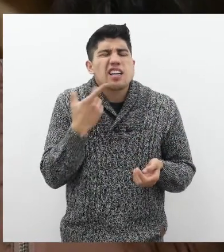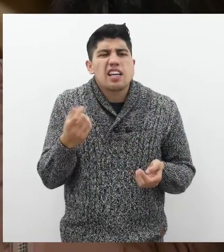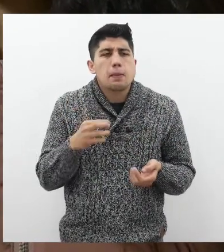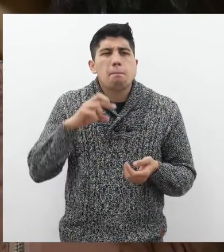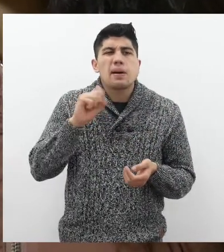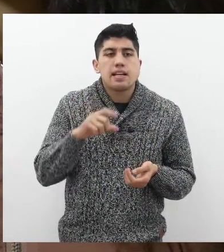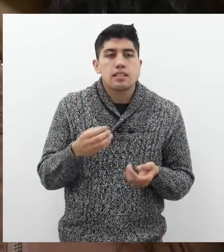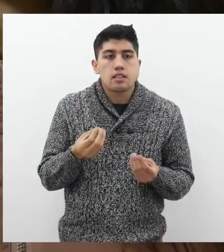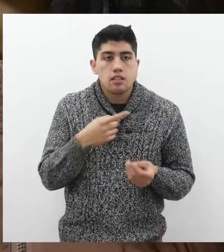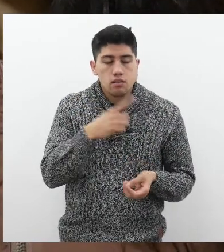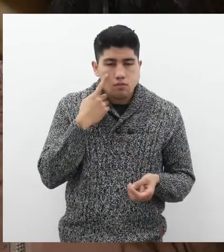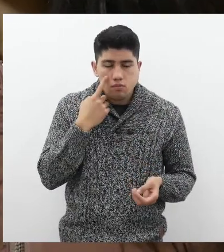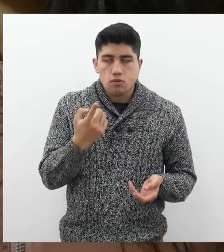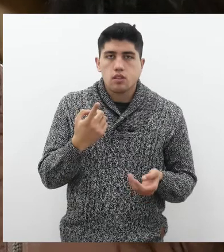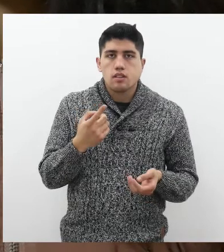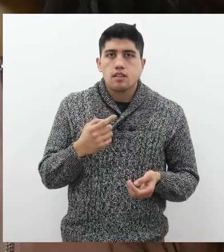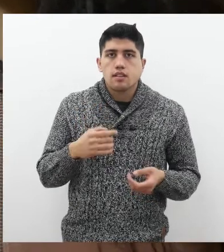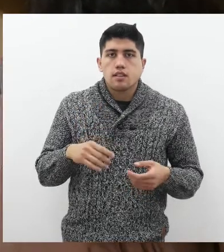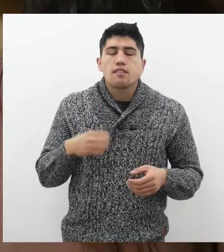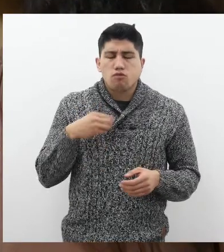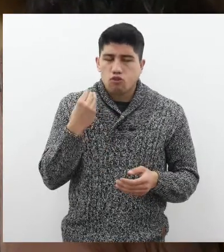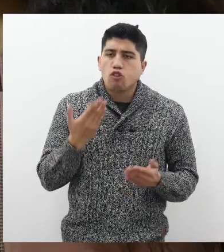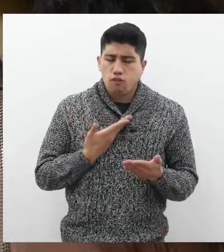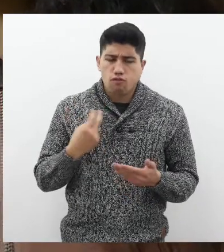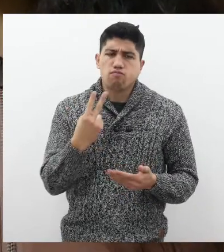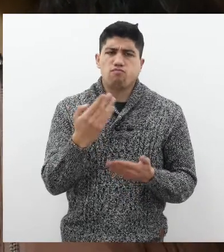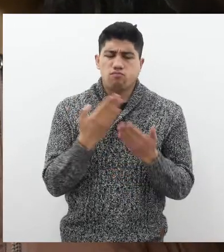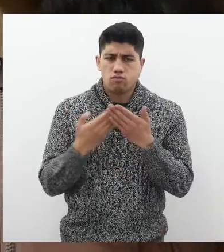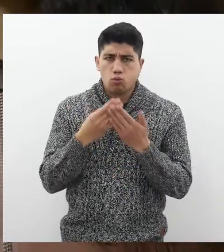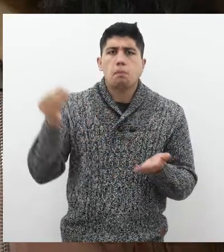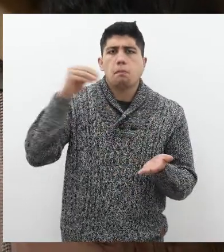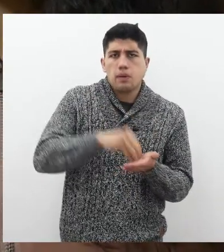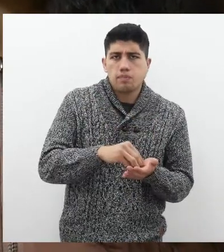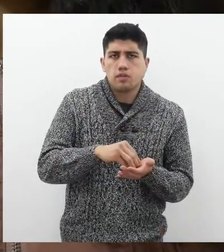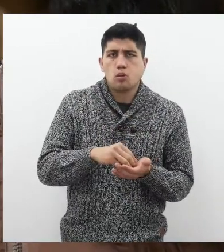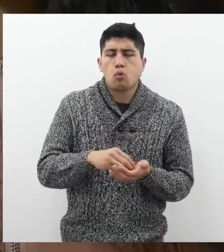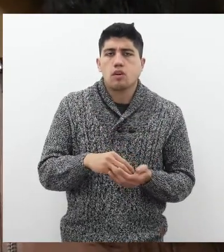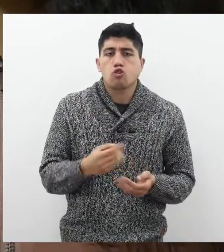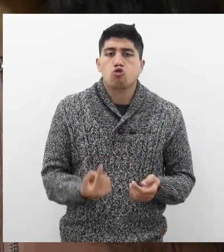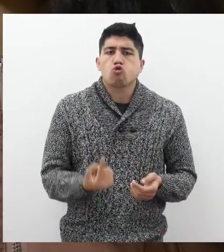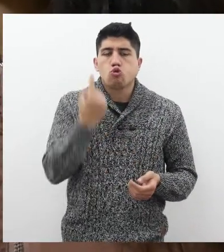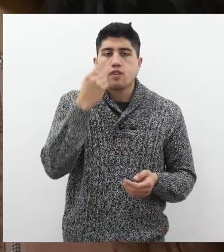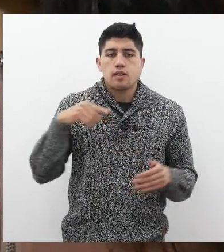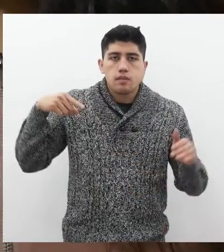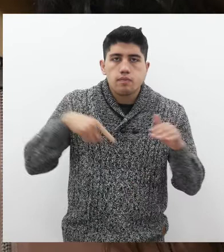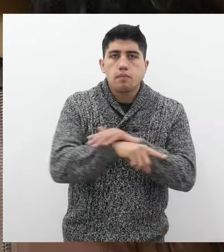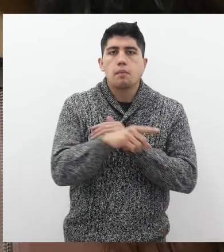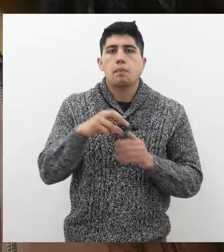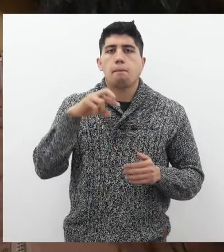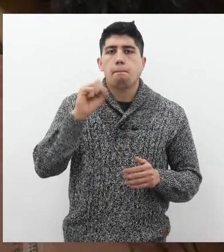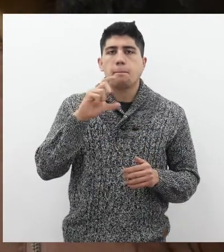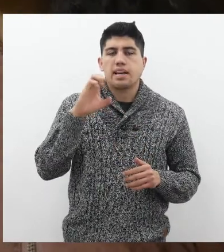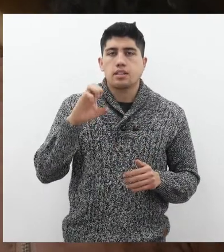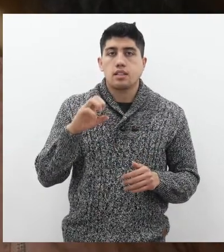de cómo consistía, qué cosas se consideraban, fue el momento en que me dije ya, voy a tener el mejor promedio de los que ya tenía y